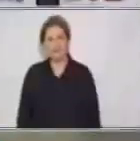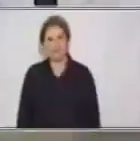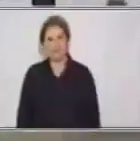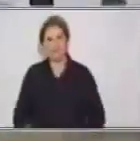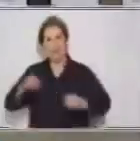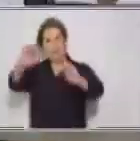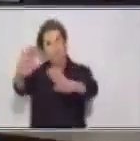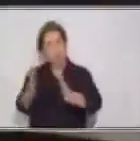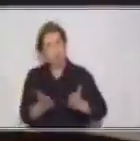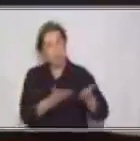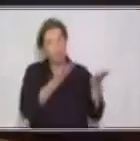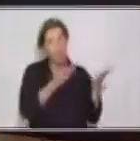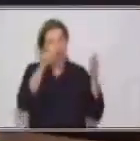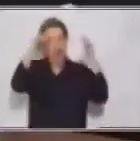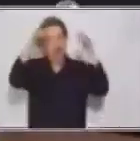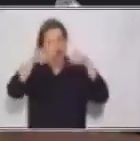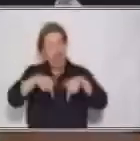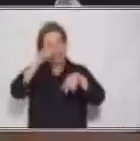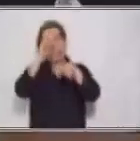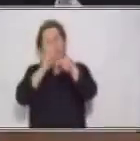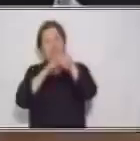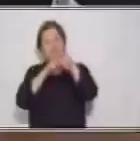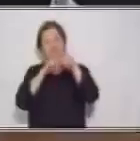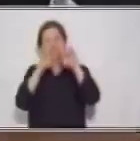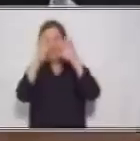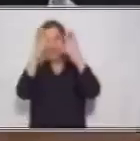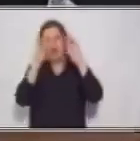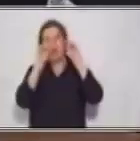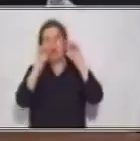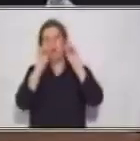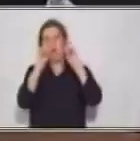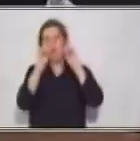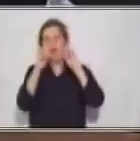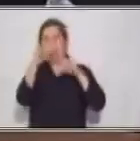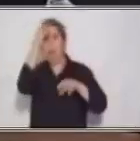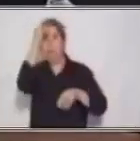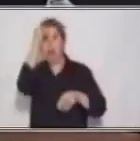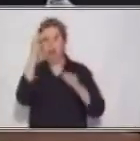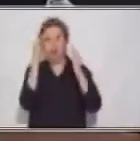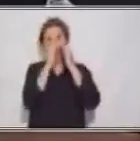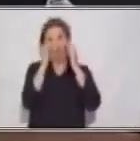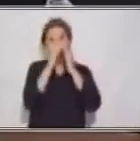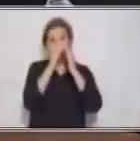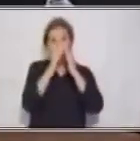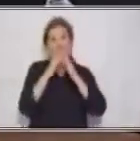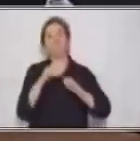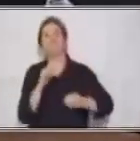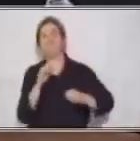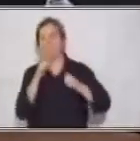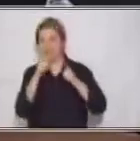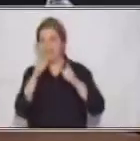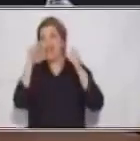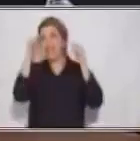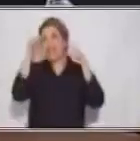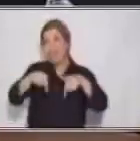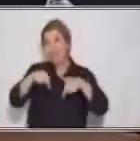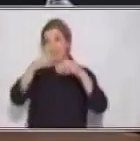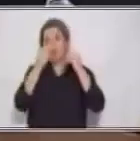Bienvenido a este espacio educativo Aprendo en Casa. Soy Argelia Sagastume y en esta